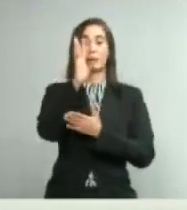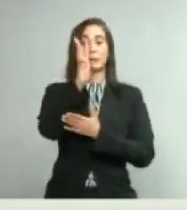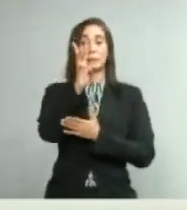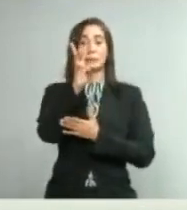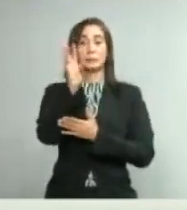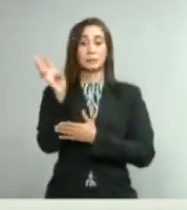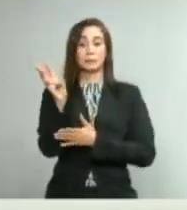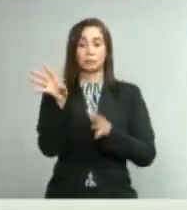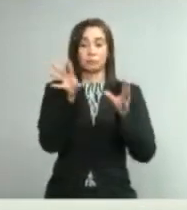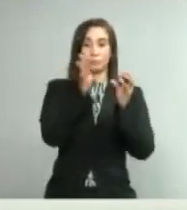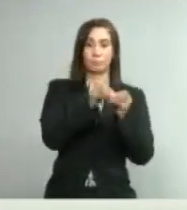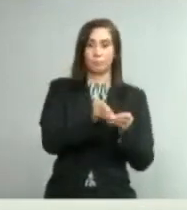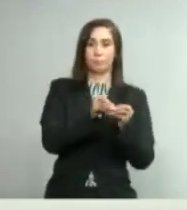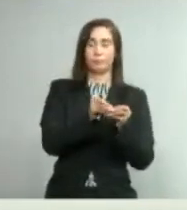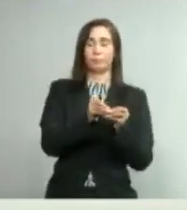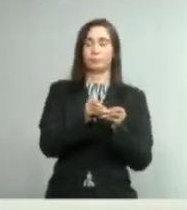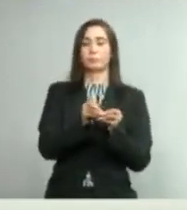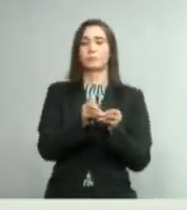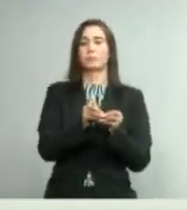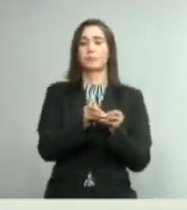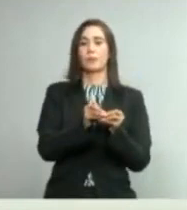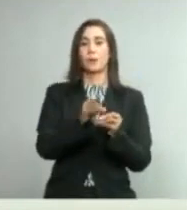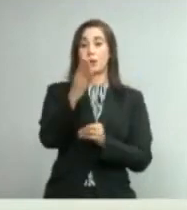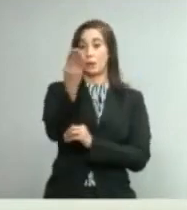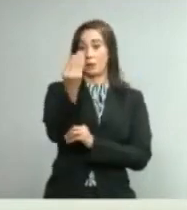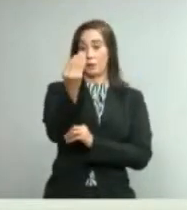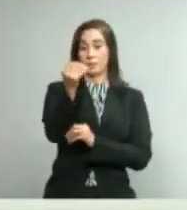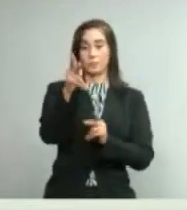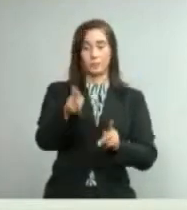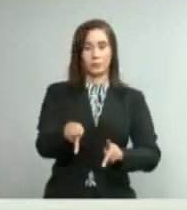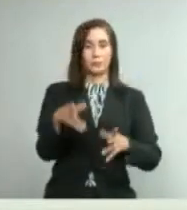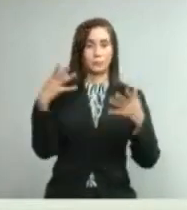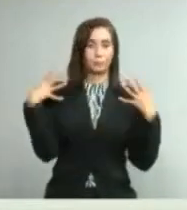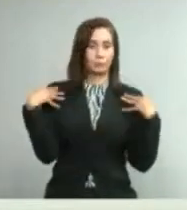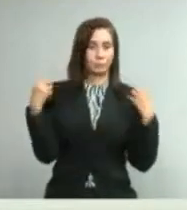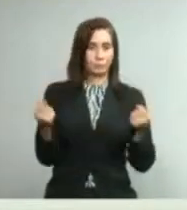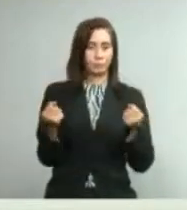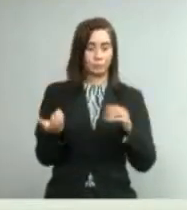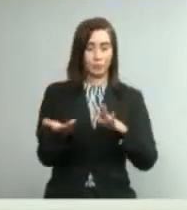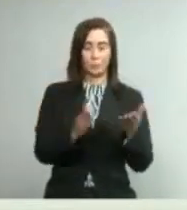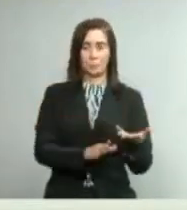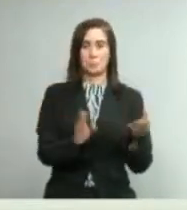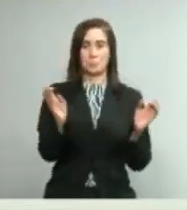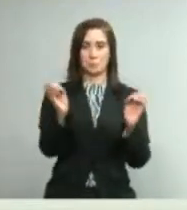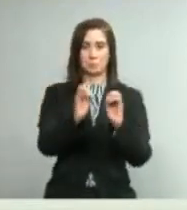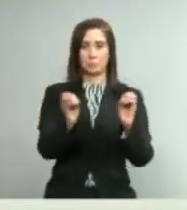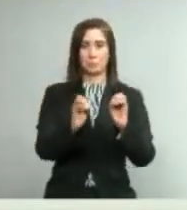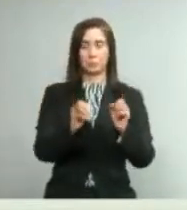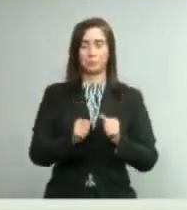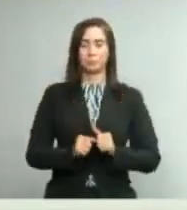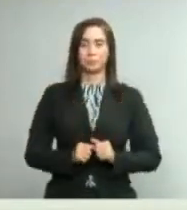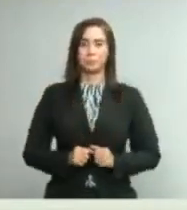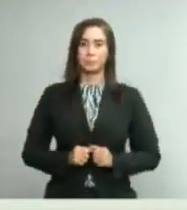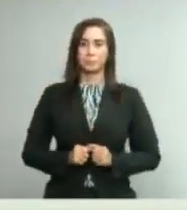66 acumulados, 14 recuperados, cero fallecimientos.